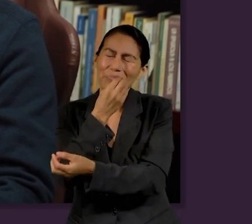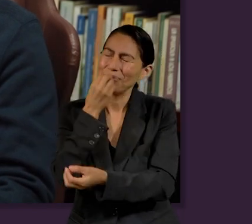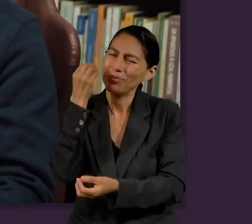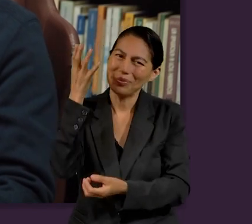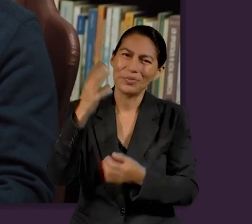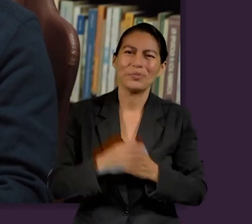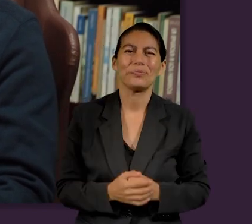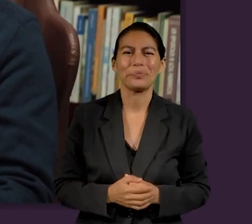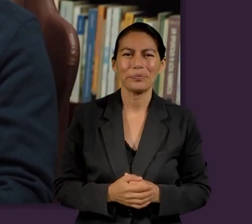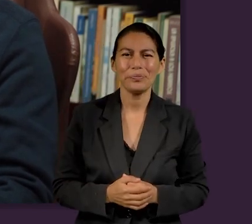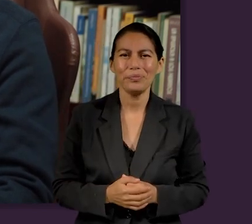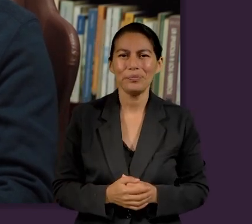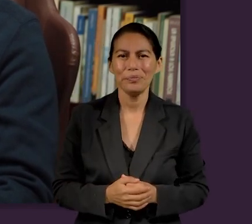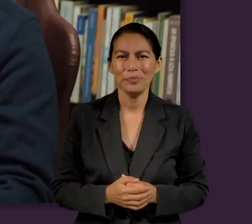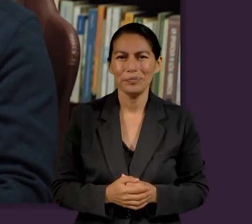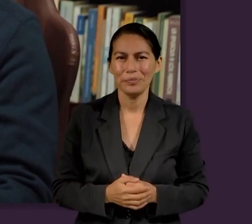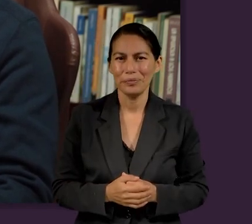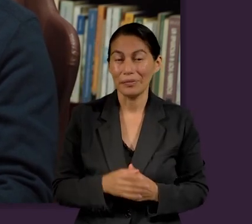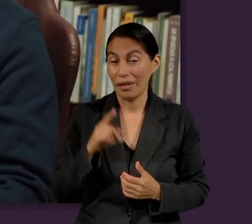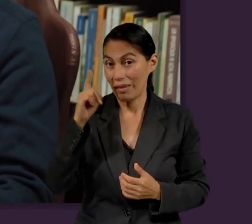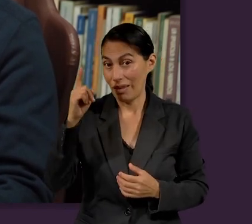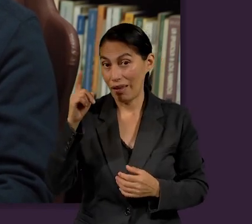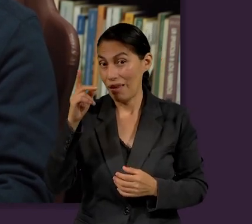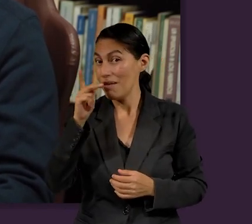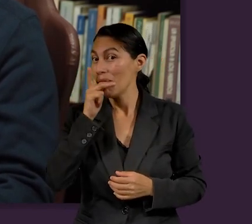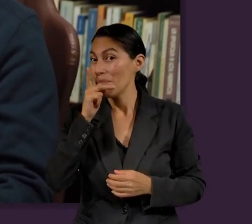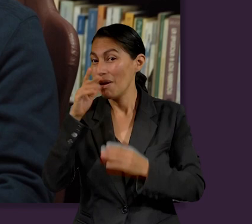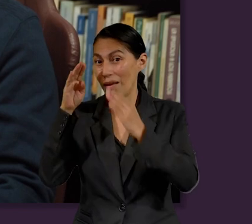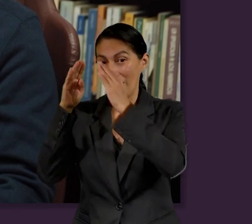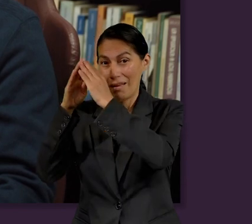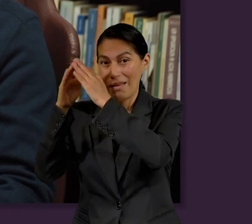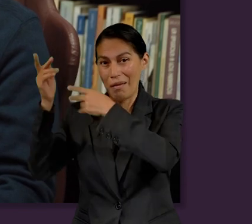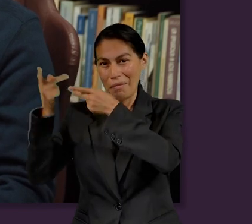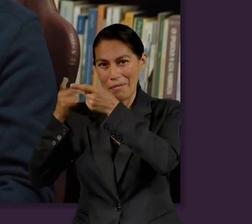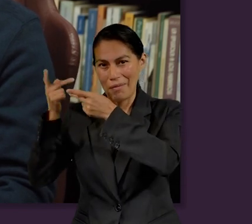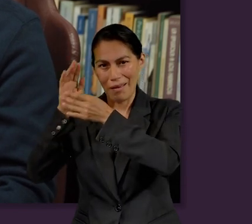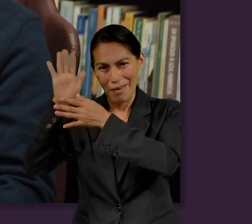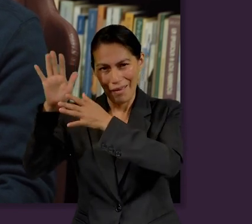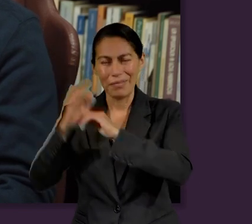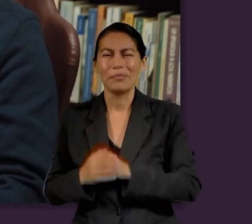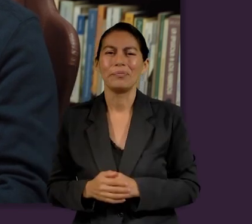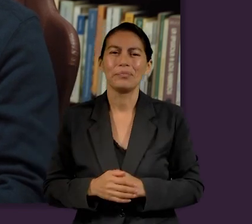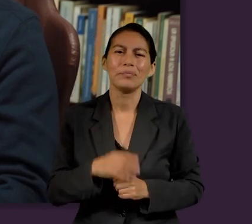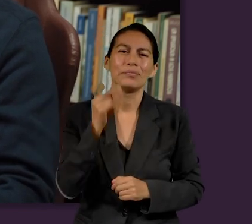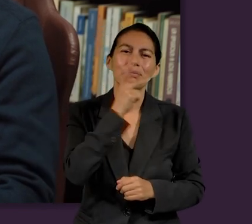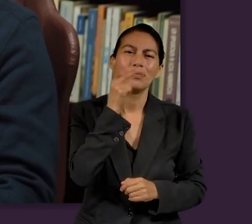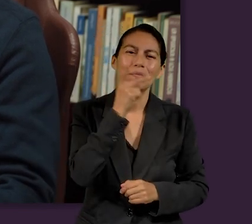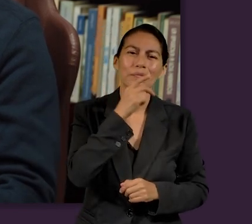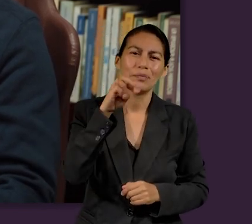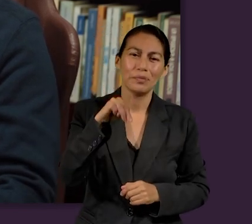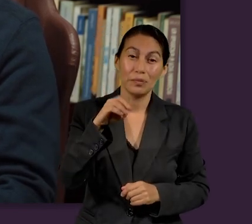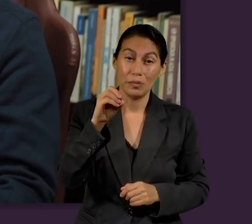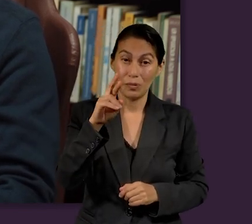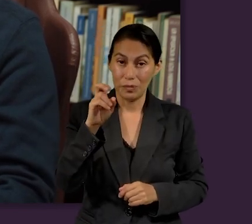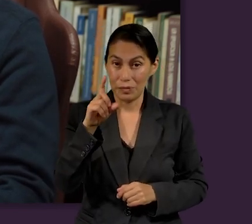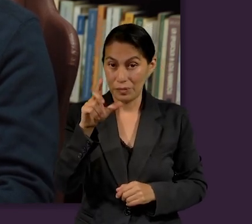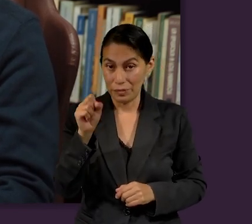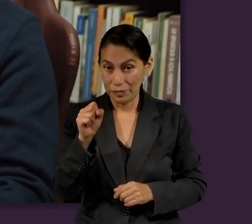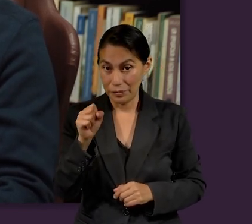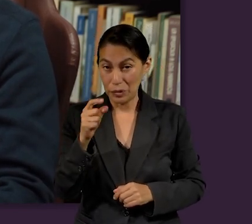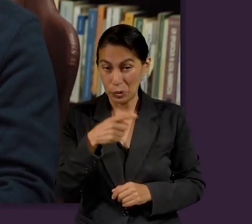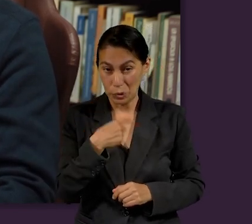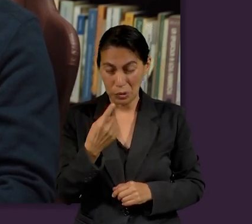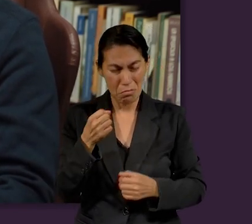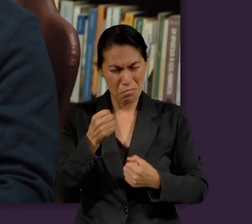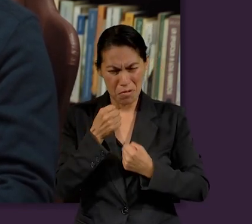a recibirnos y a llevarnos al hogar de su Padre. Por lo tanto, Pastor Morales,